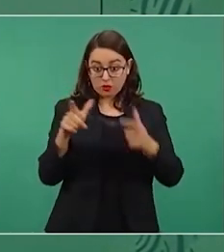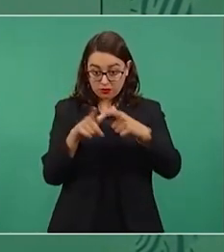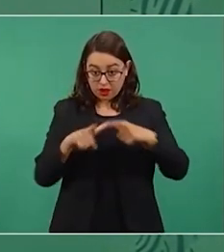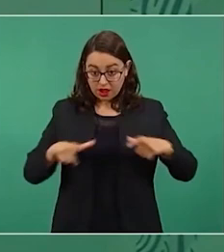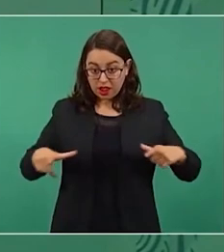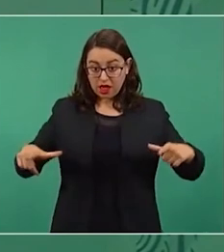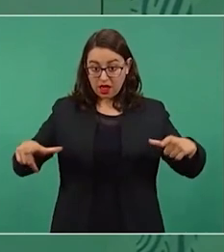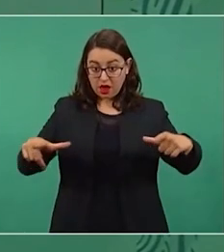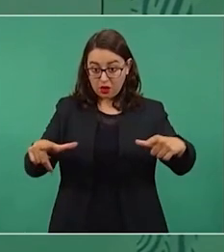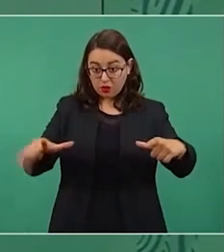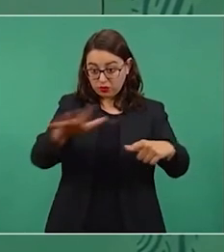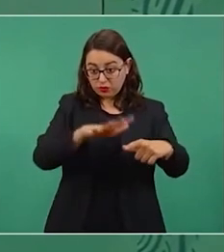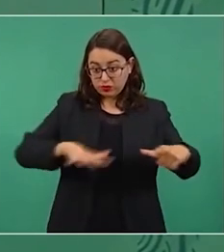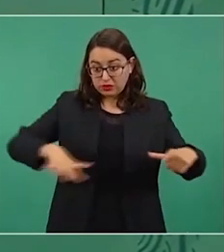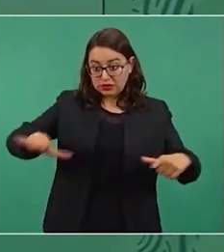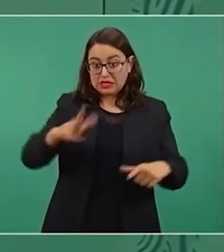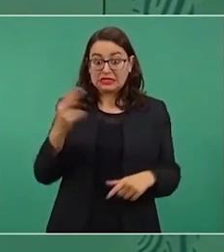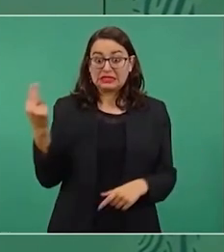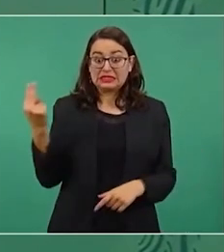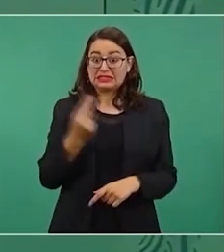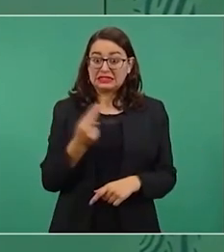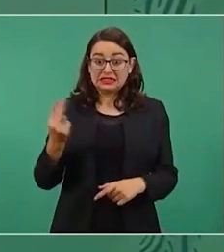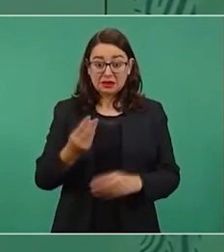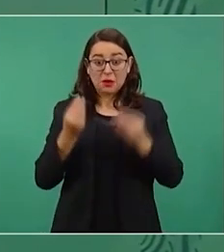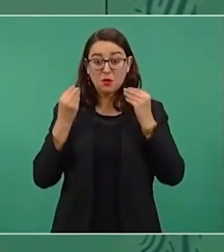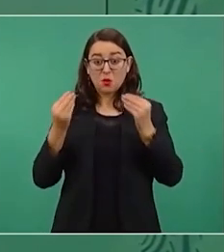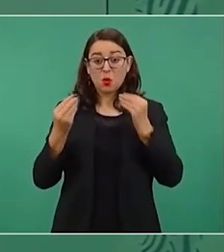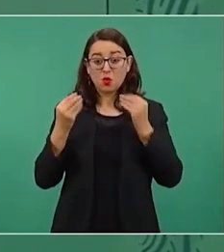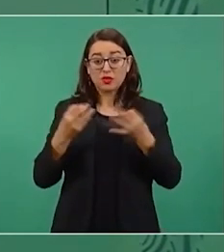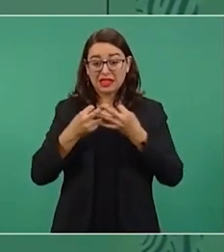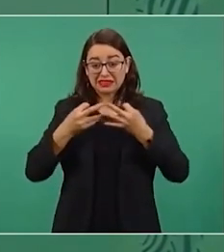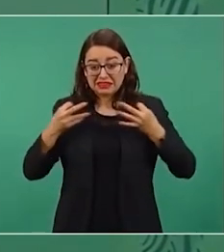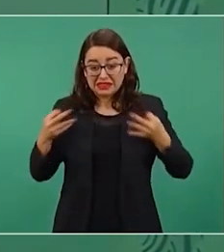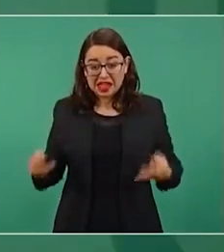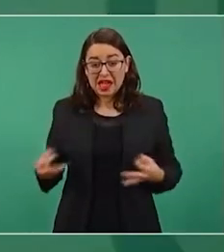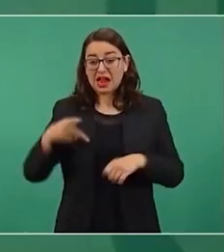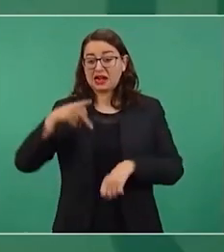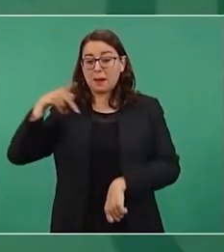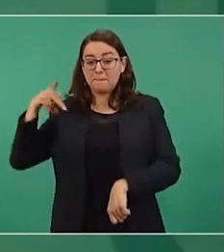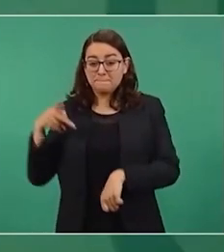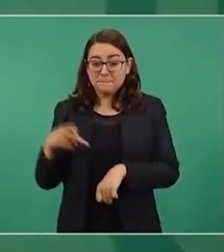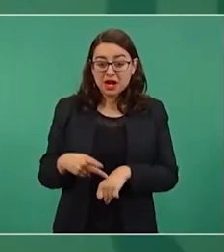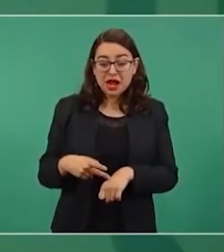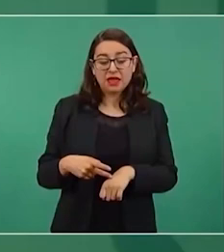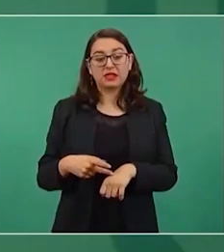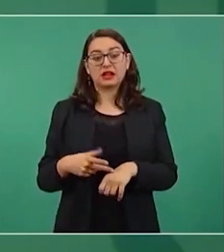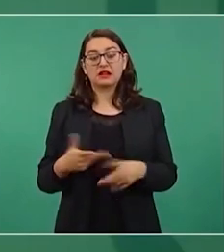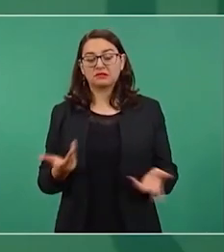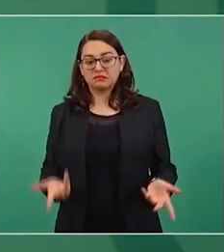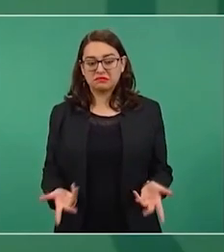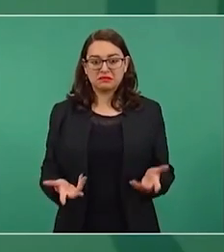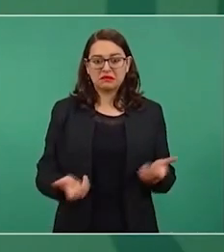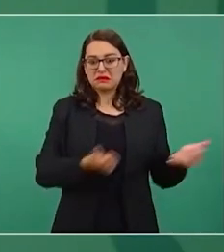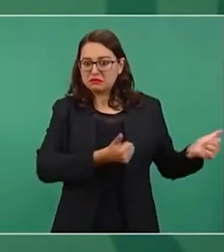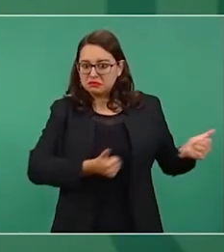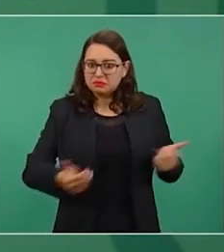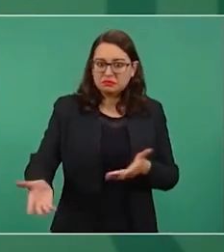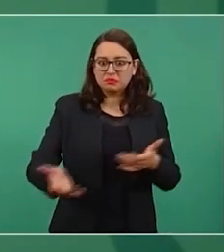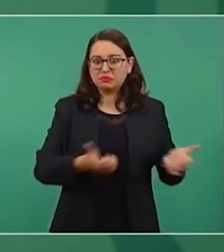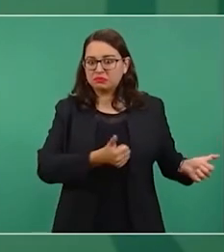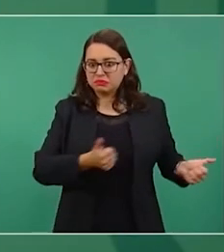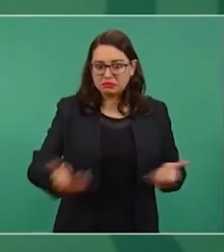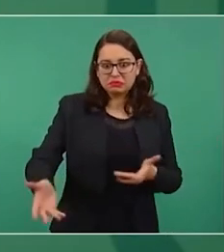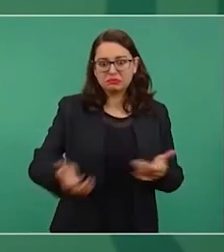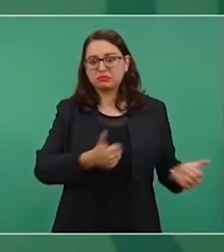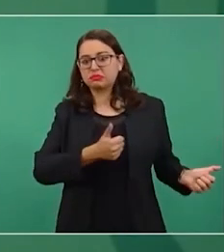iban a necesitar mucho material, no pudieron llenarlo, ahí está